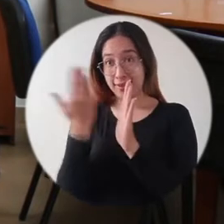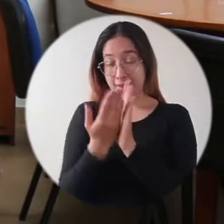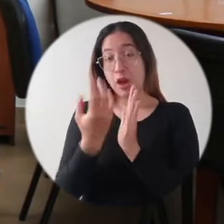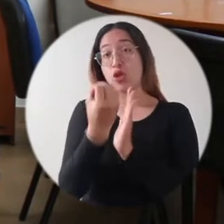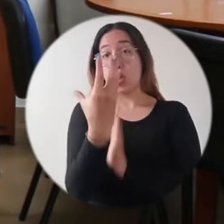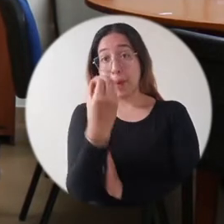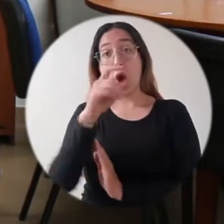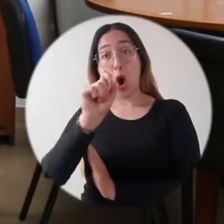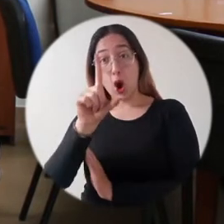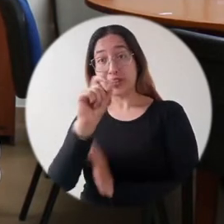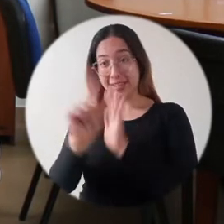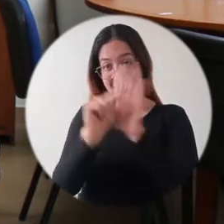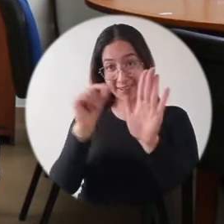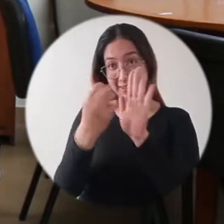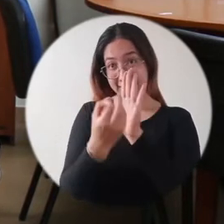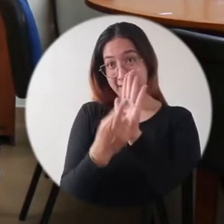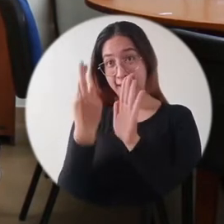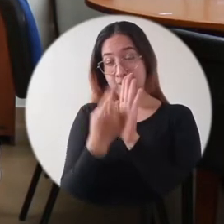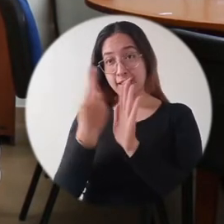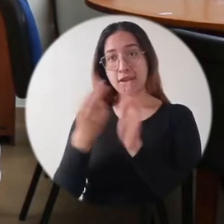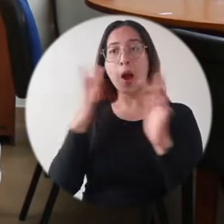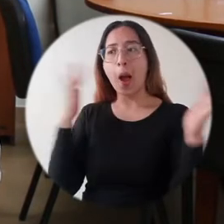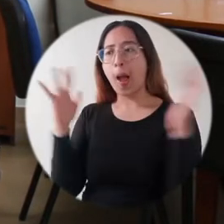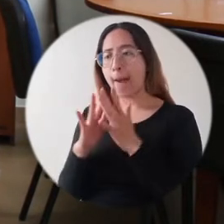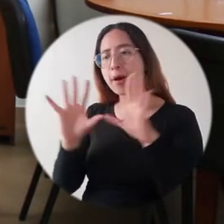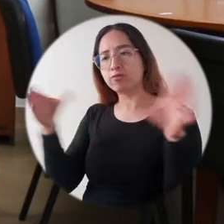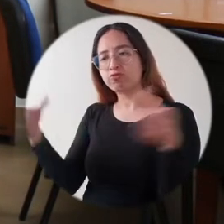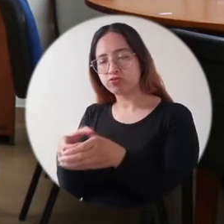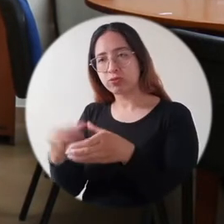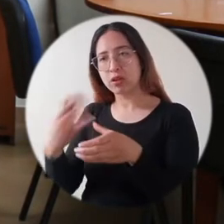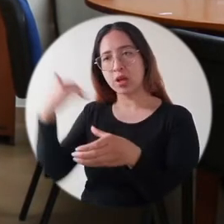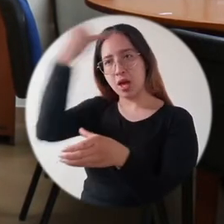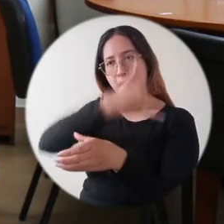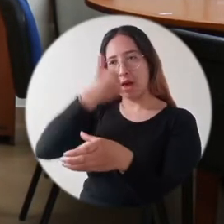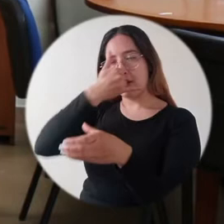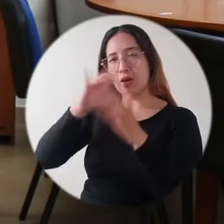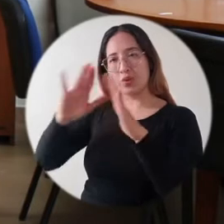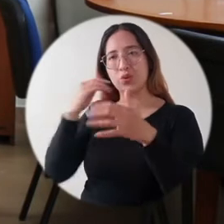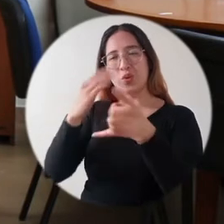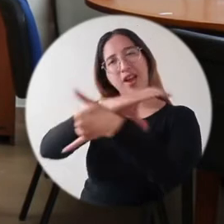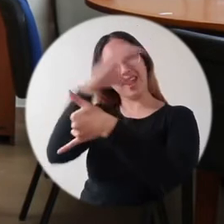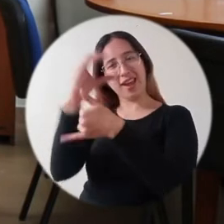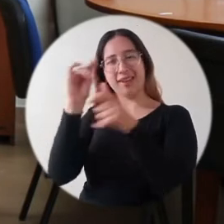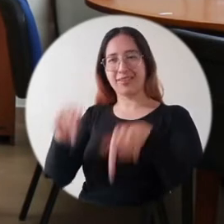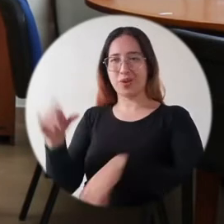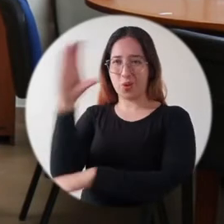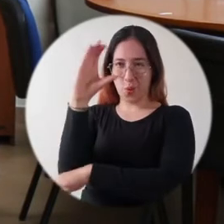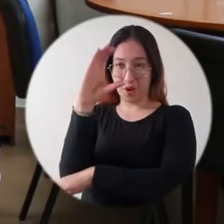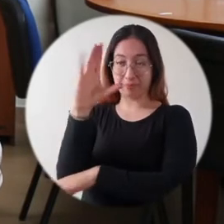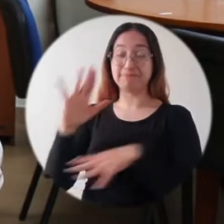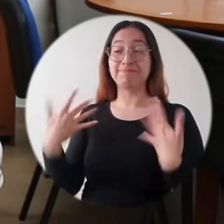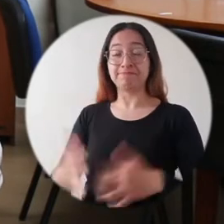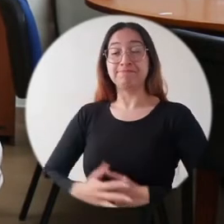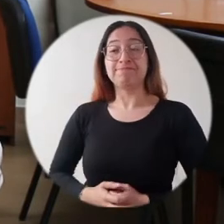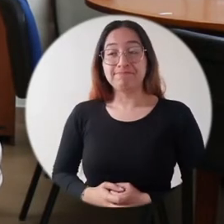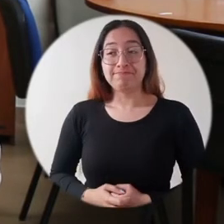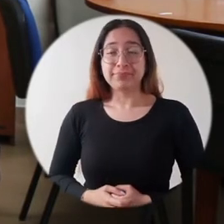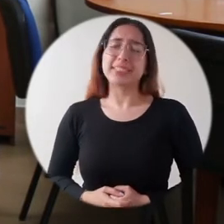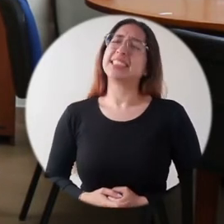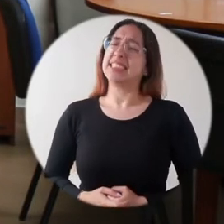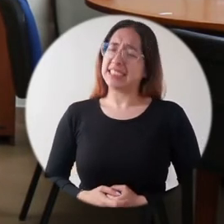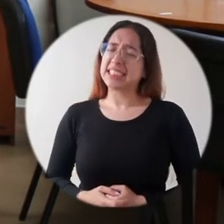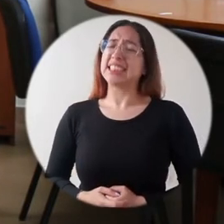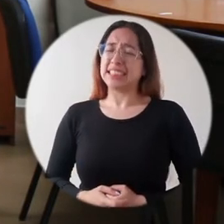que tengan una temática específica, este número 11 se lo hemos dedicado a los pueblos